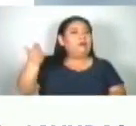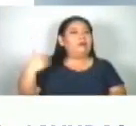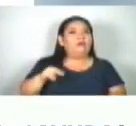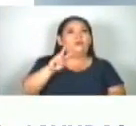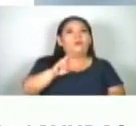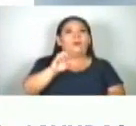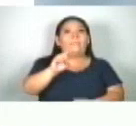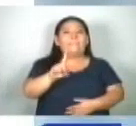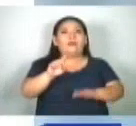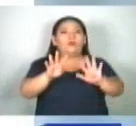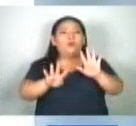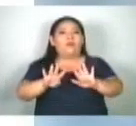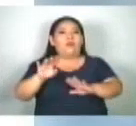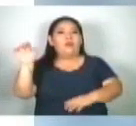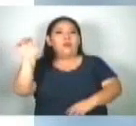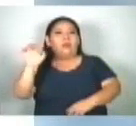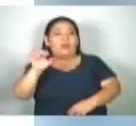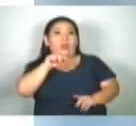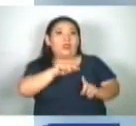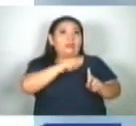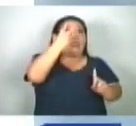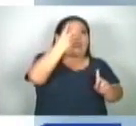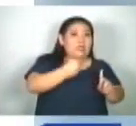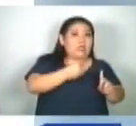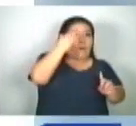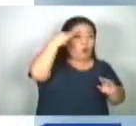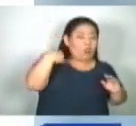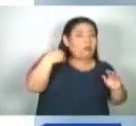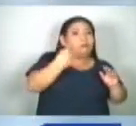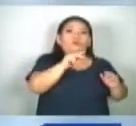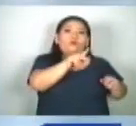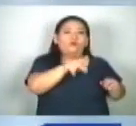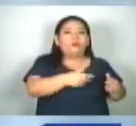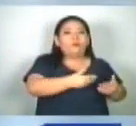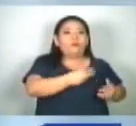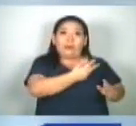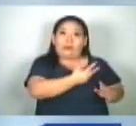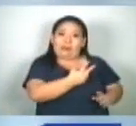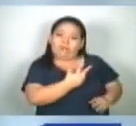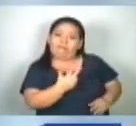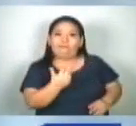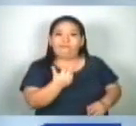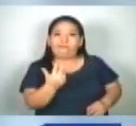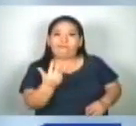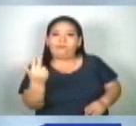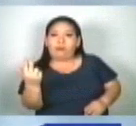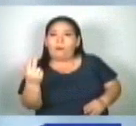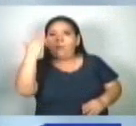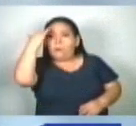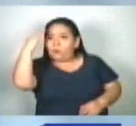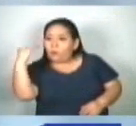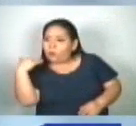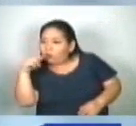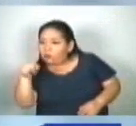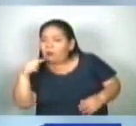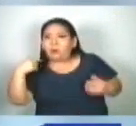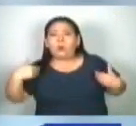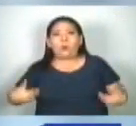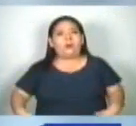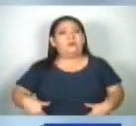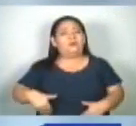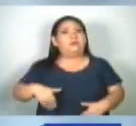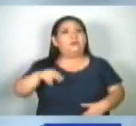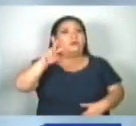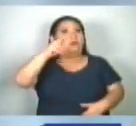2019. El día de los hechos, la víctima salió de su casa junto al imputado y el hijo de ambos. Fernanda fue localizada sin vida dos días